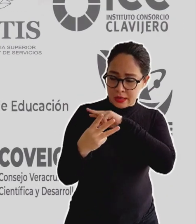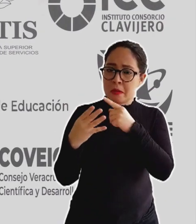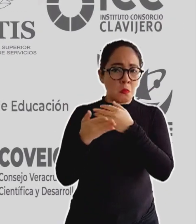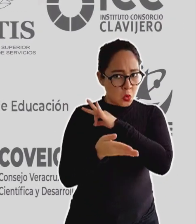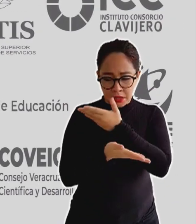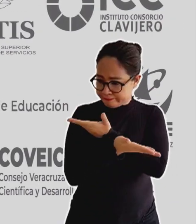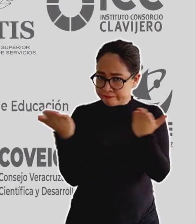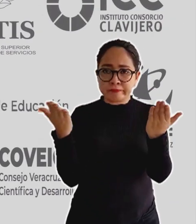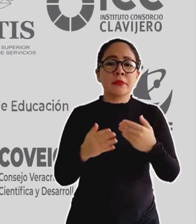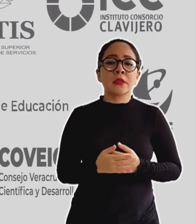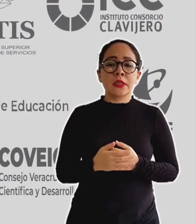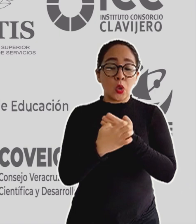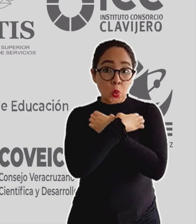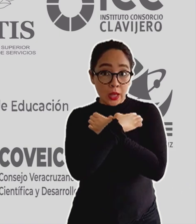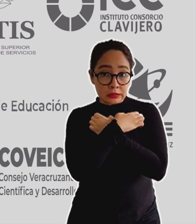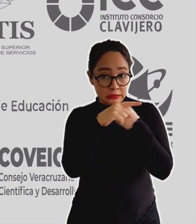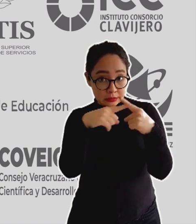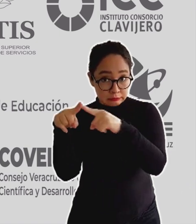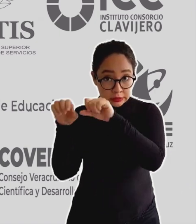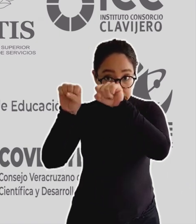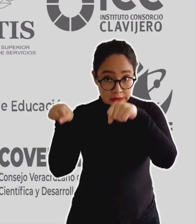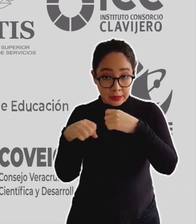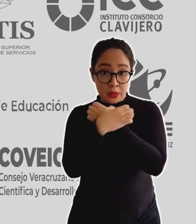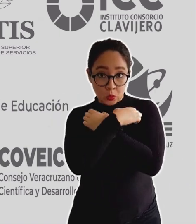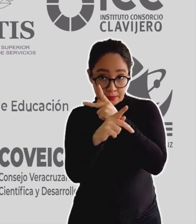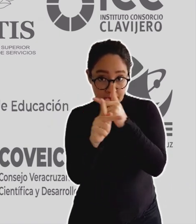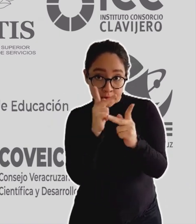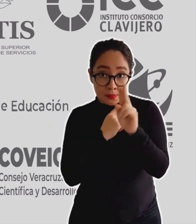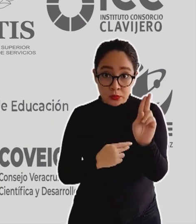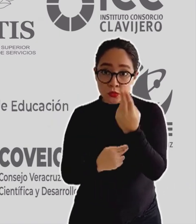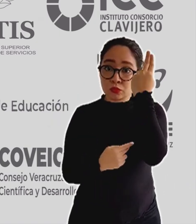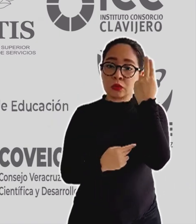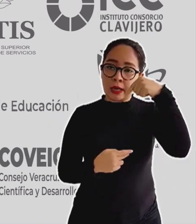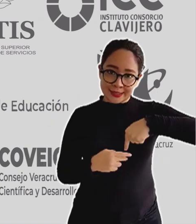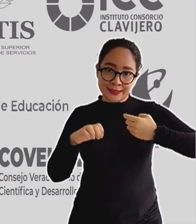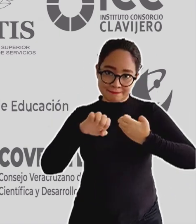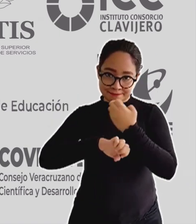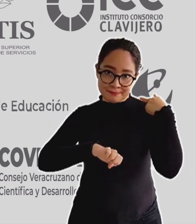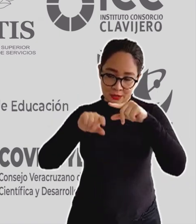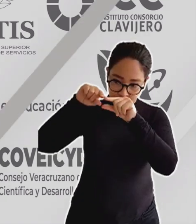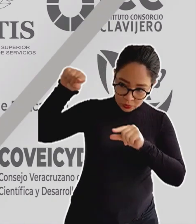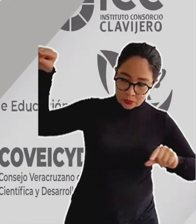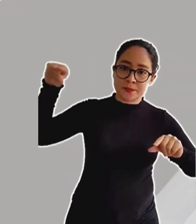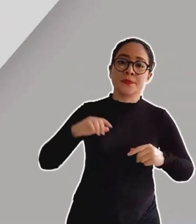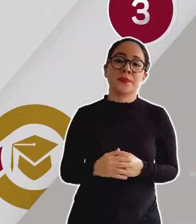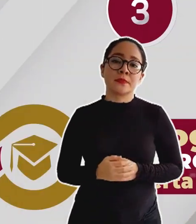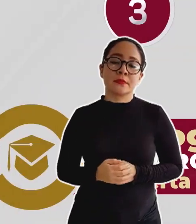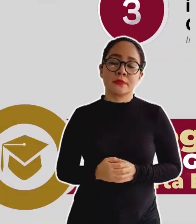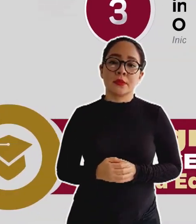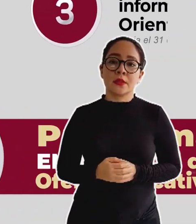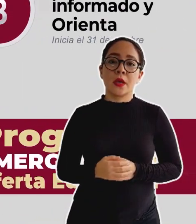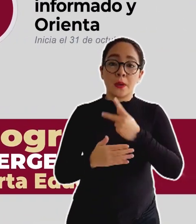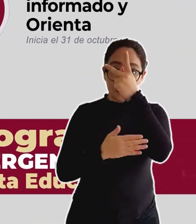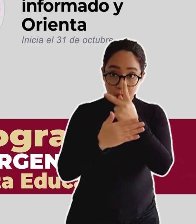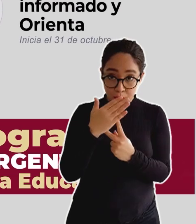la oferta educativa de todos los subsistemas de educación media superior y superior en Veracruz. El Programa